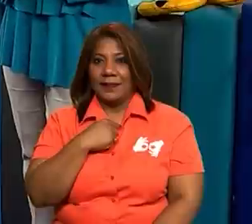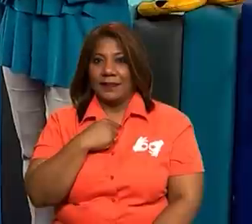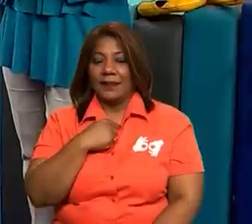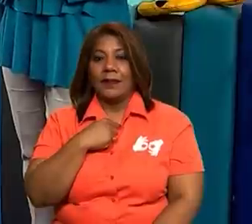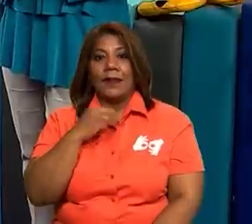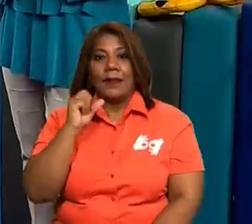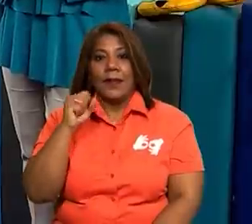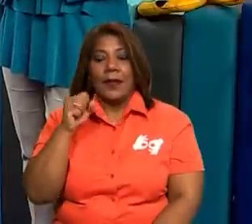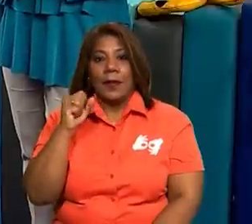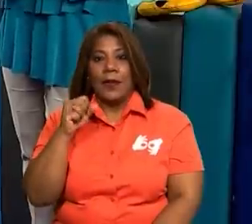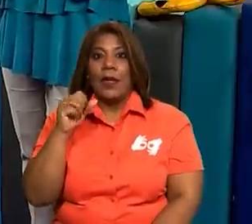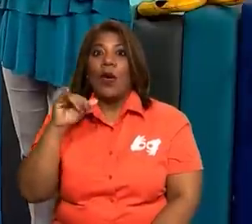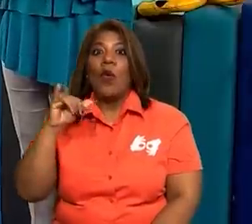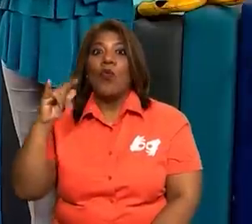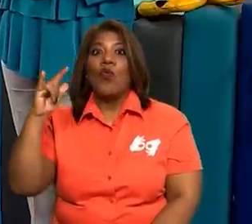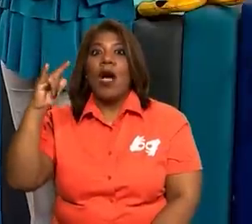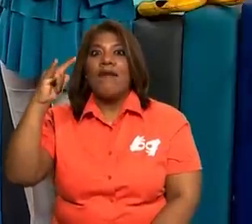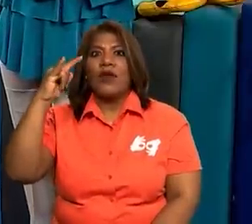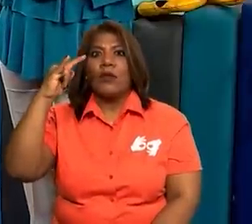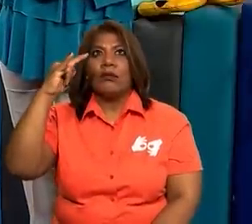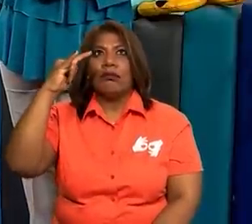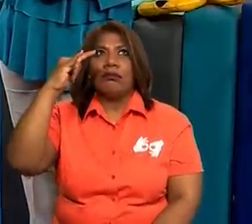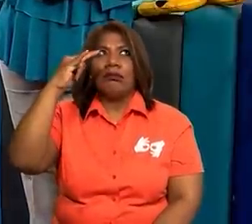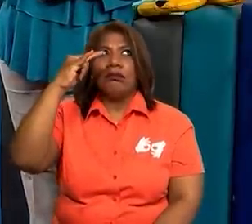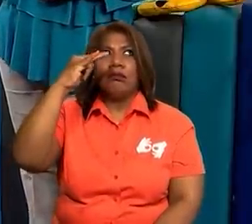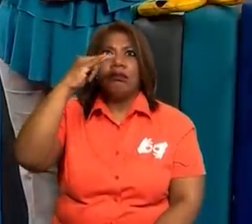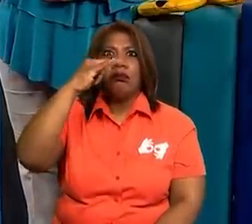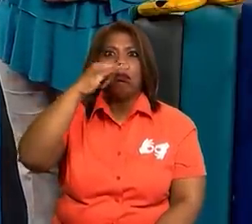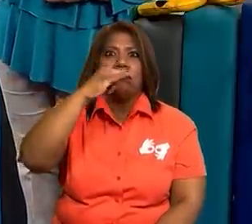sonido como de un avión. También. ¡Mmm!